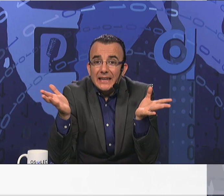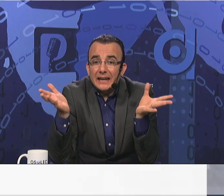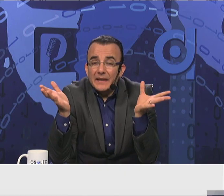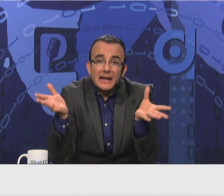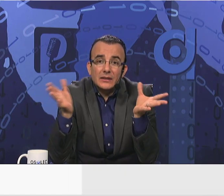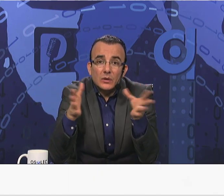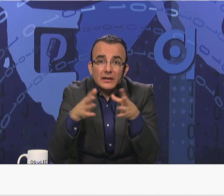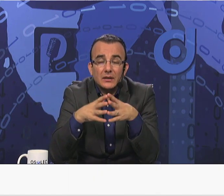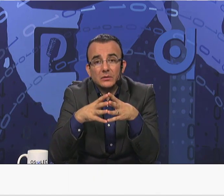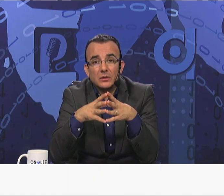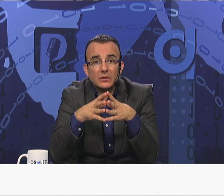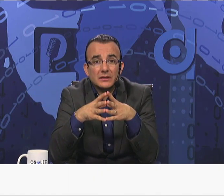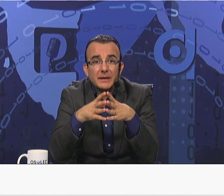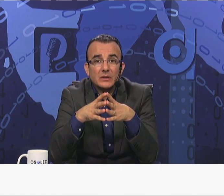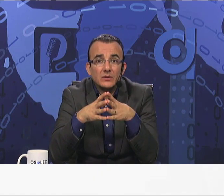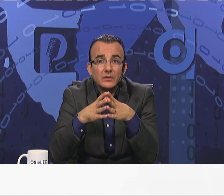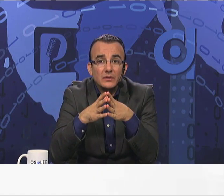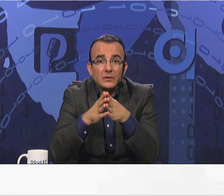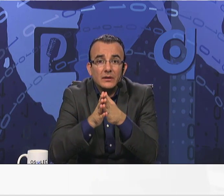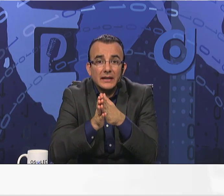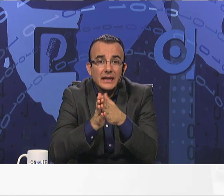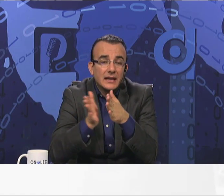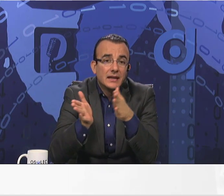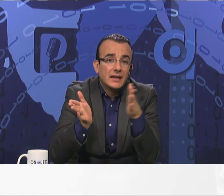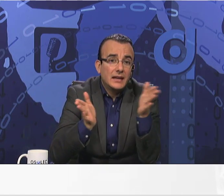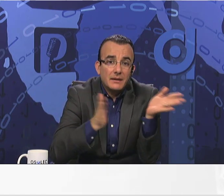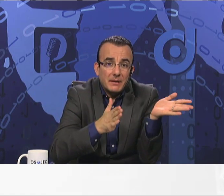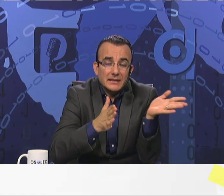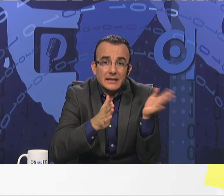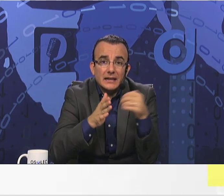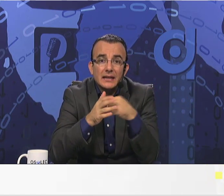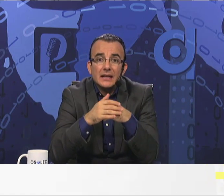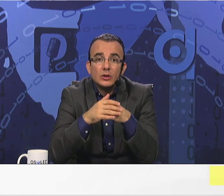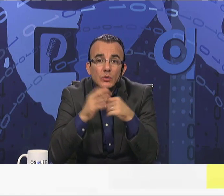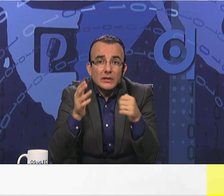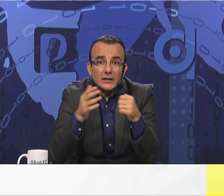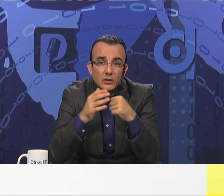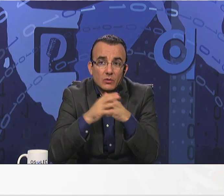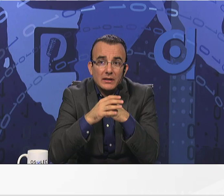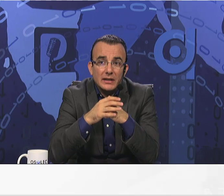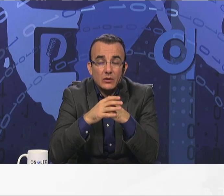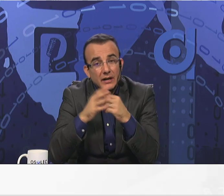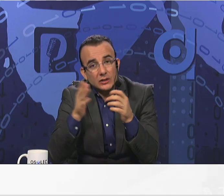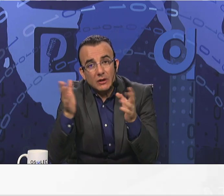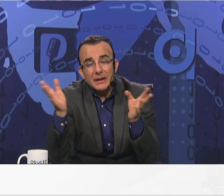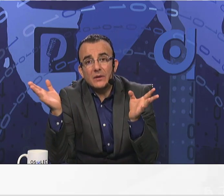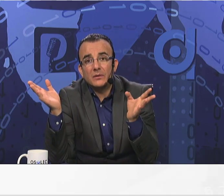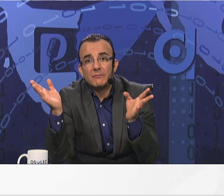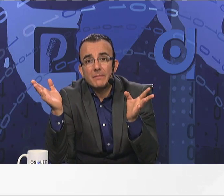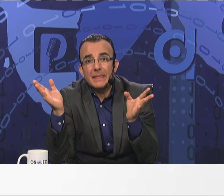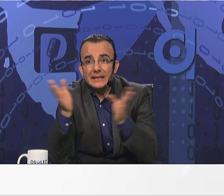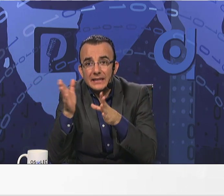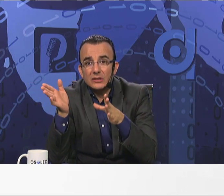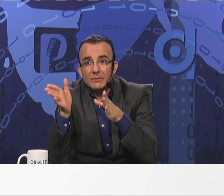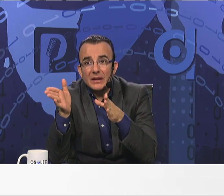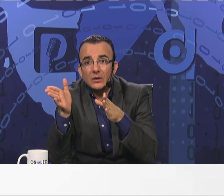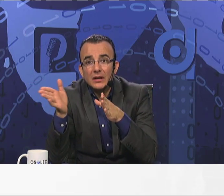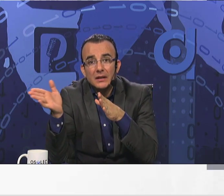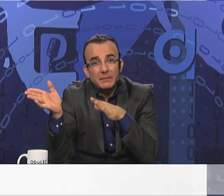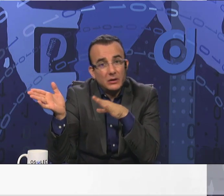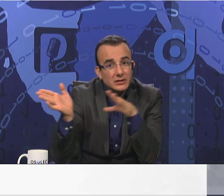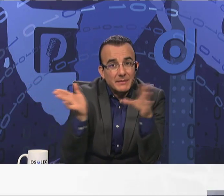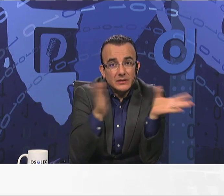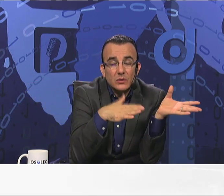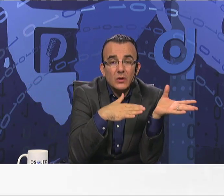tiene, si Javier Alatorre, con todo respeto, aquí para cerrar, tuvo un error, como él dijo, es su amigo. Él sí es su amigo,